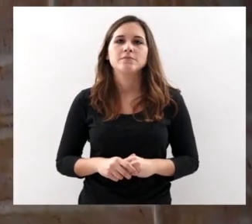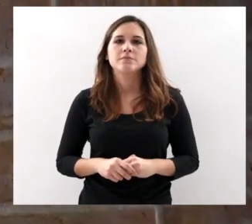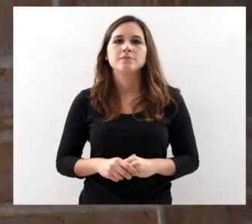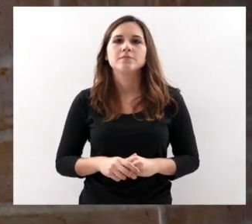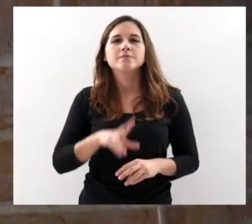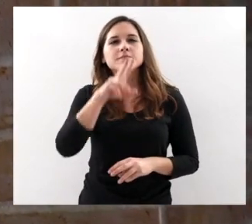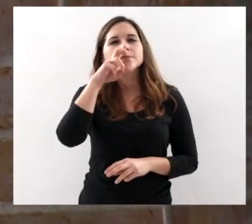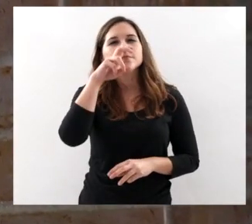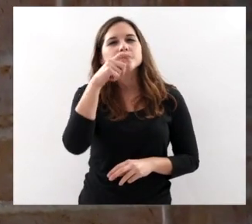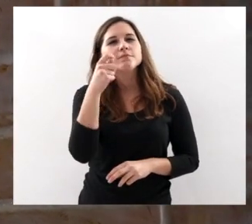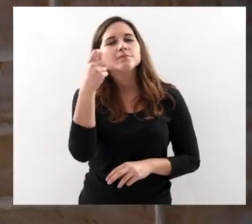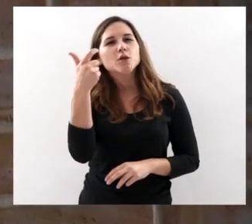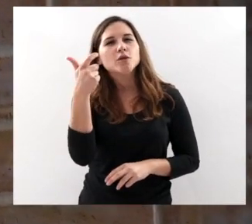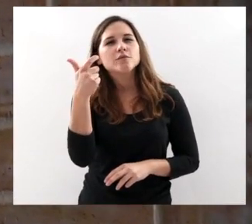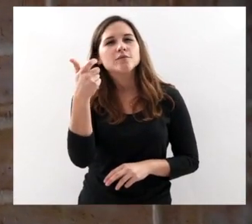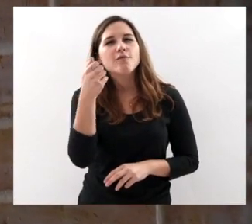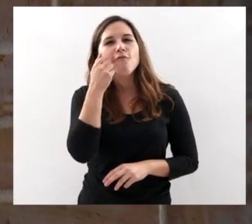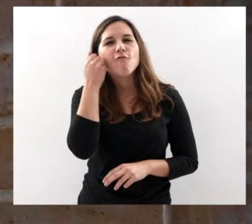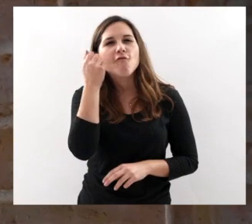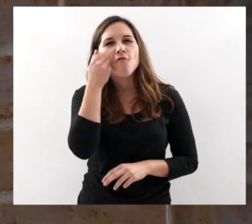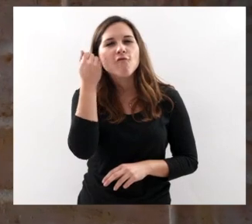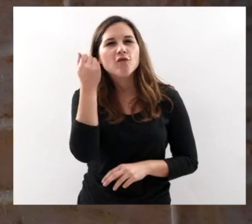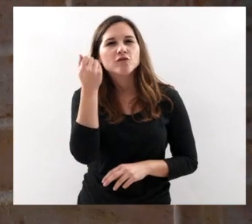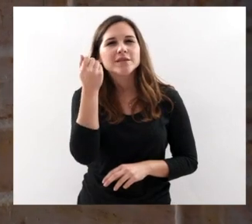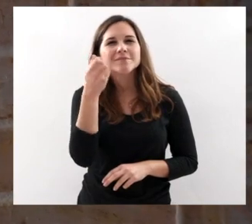Un poquito de fruta Casi de licor